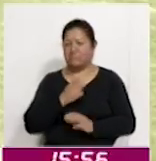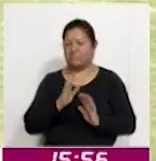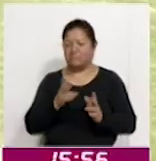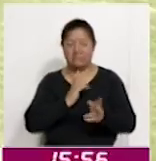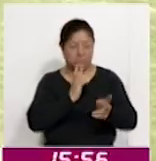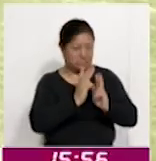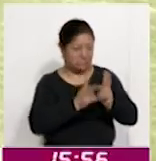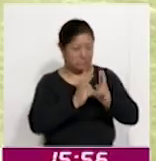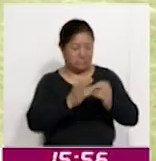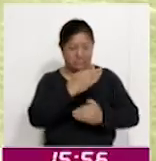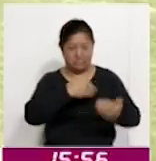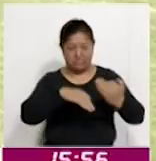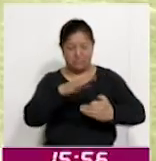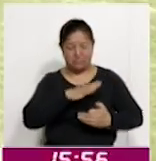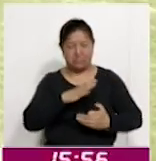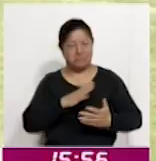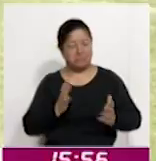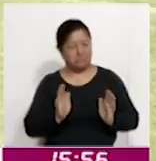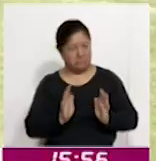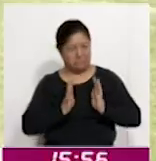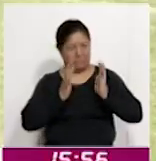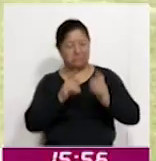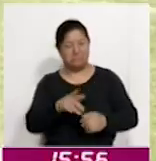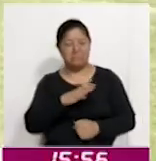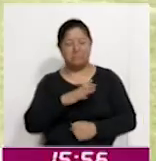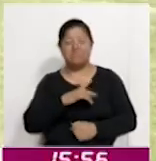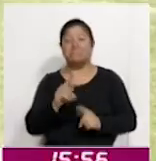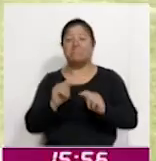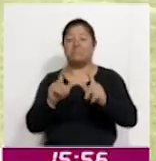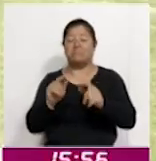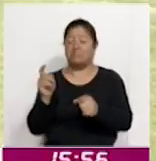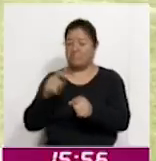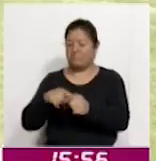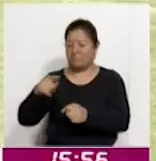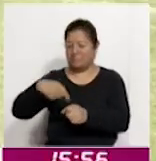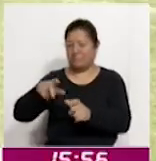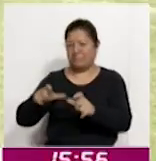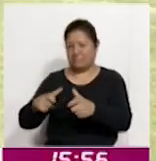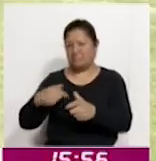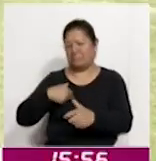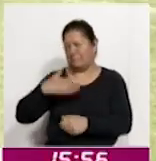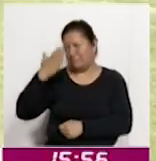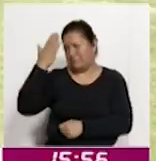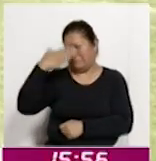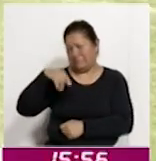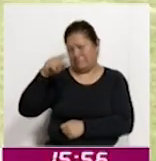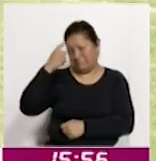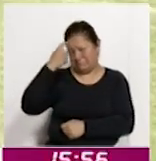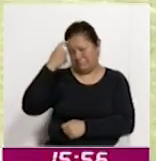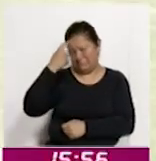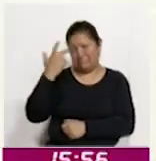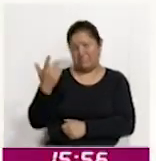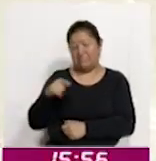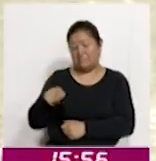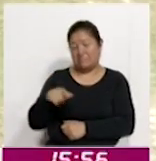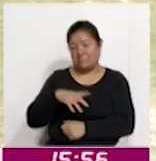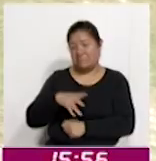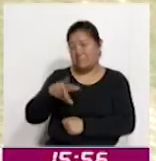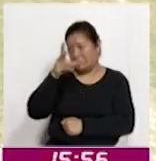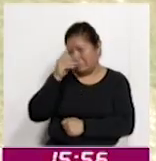los managers que conformamos la Liga Tlaxcalteca estamos y tenemos la plena idea de que, esto es formativo.